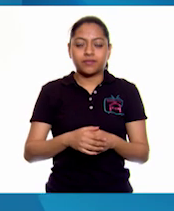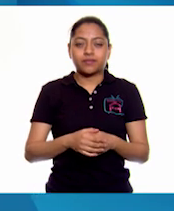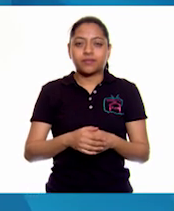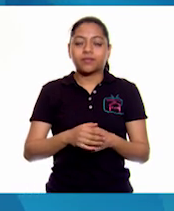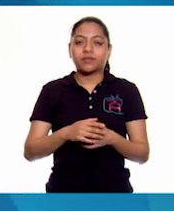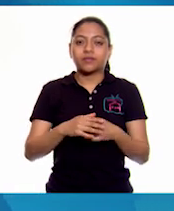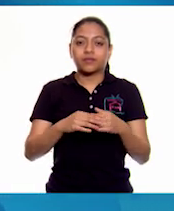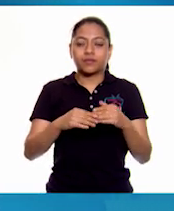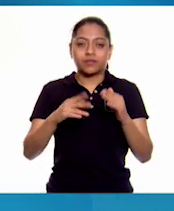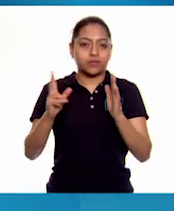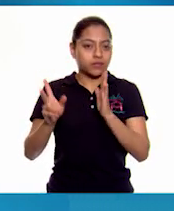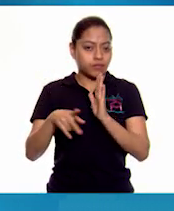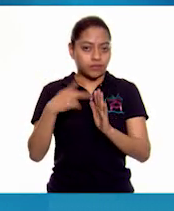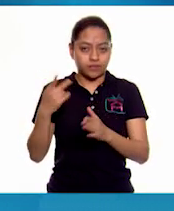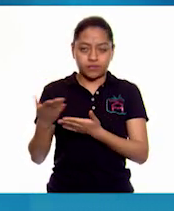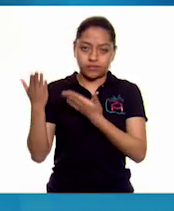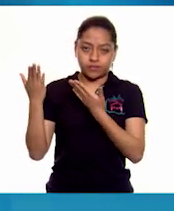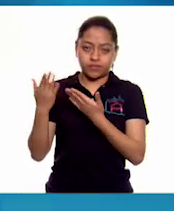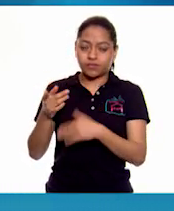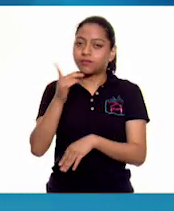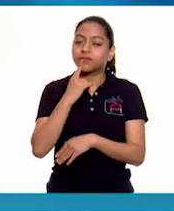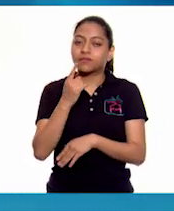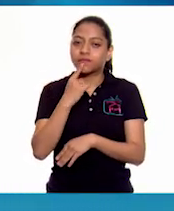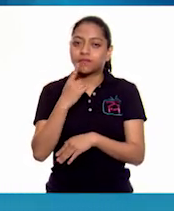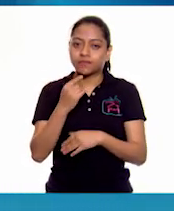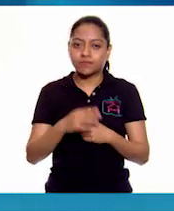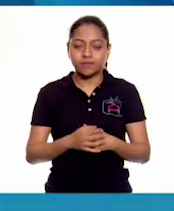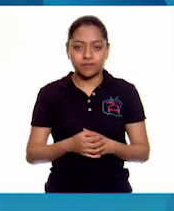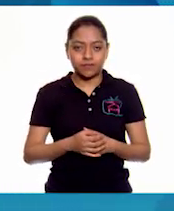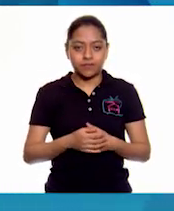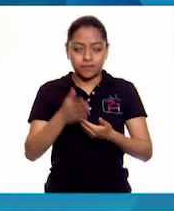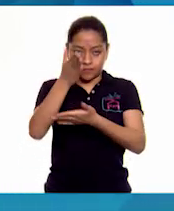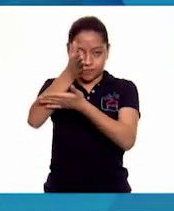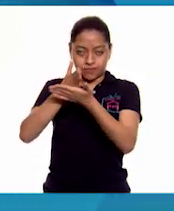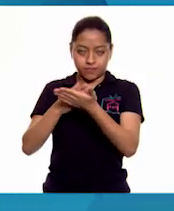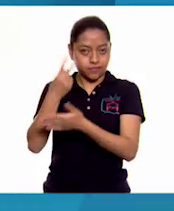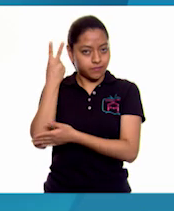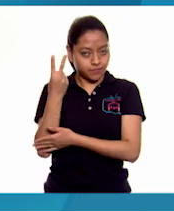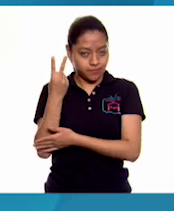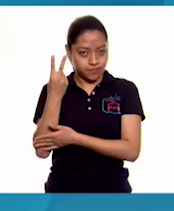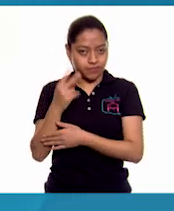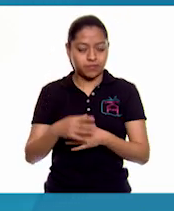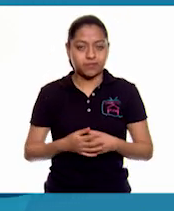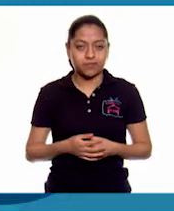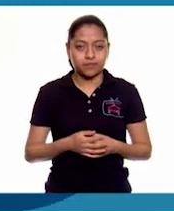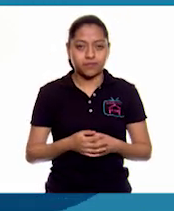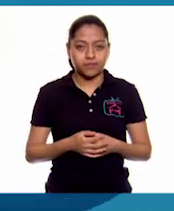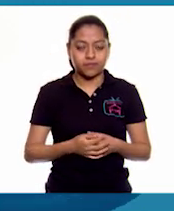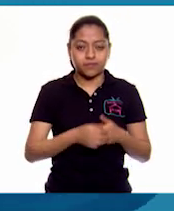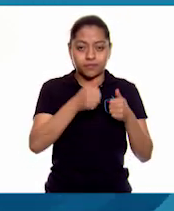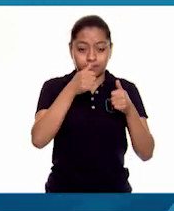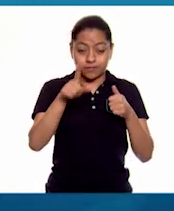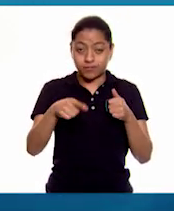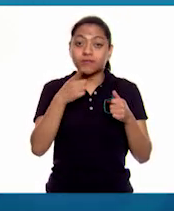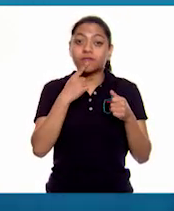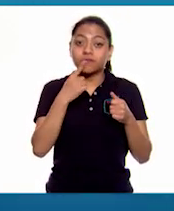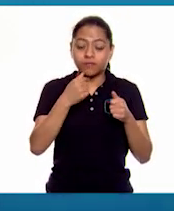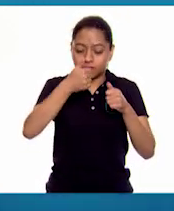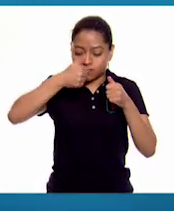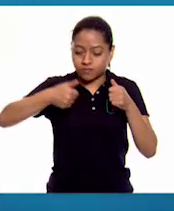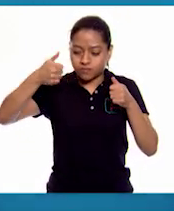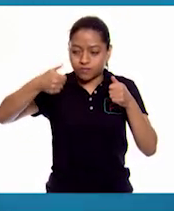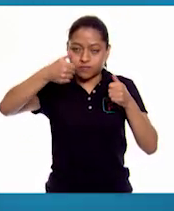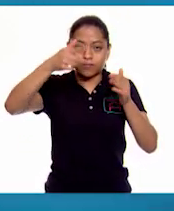totalidad de la sección roja, y que esta a vez se dividió en dos, por lo que cada parte roja también